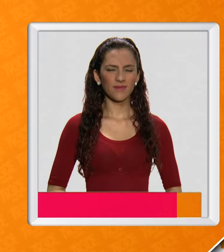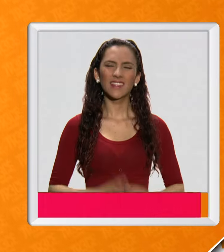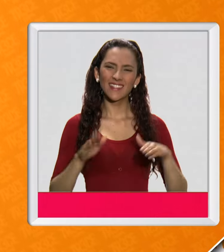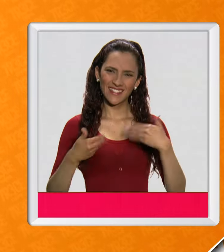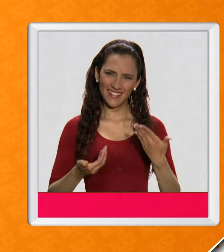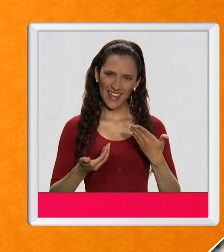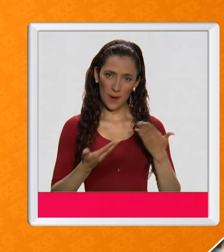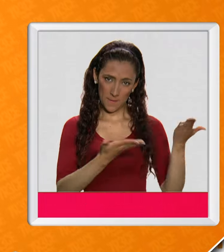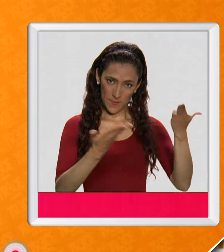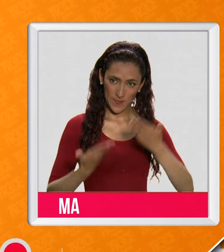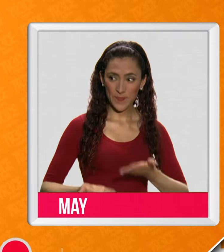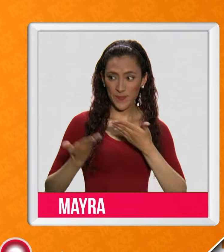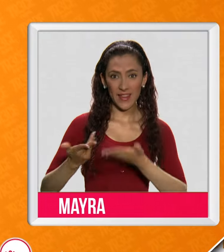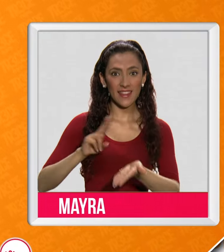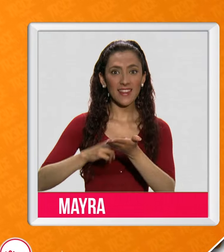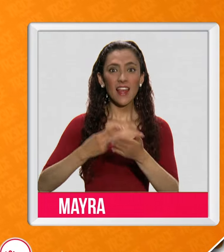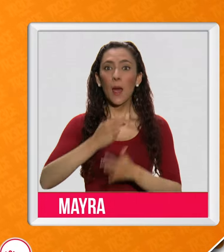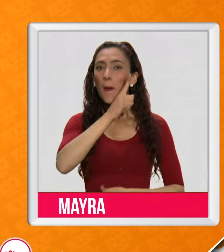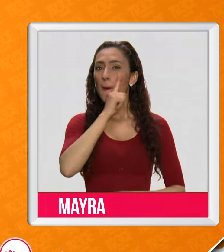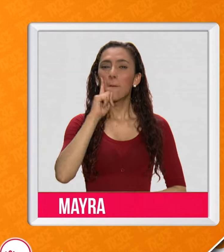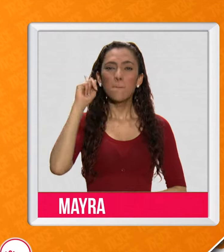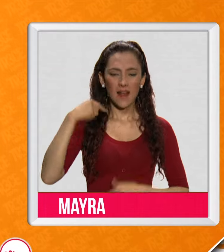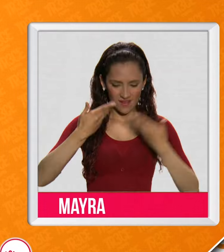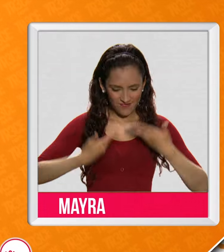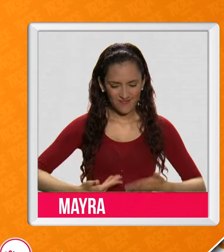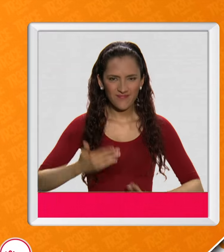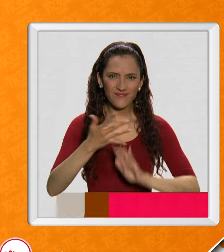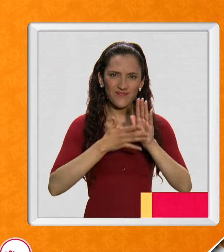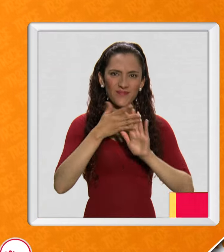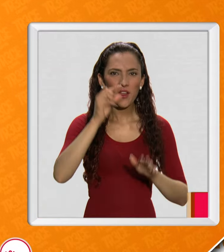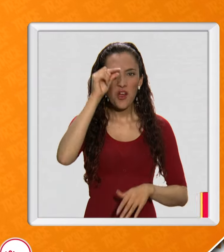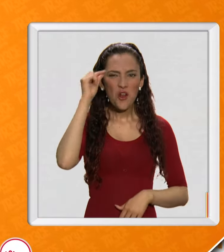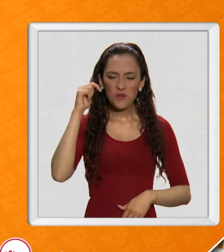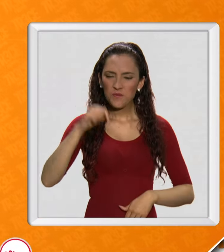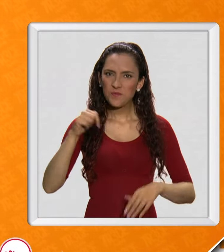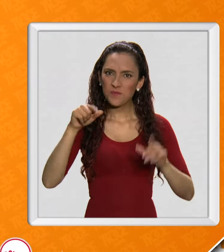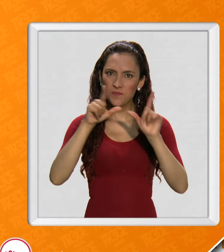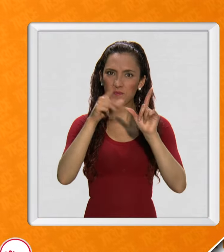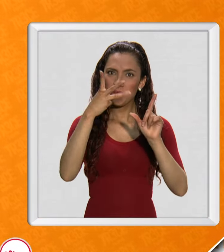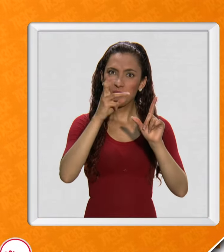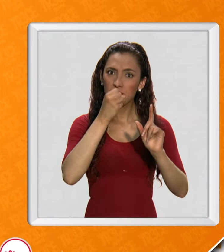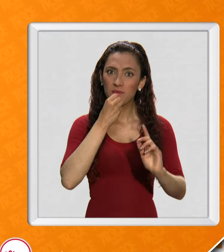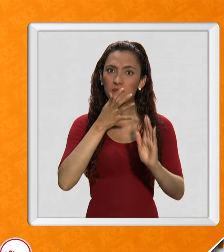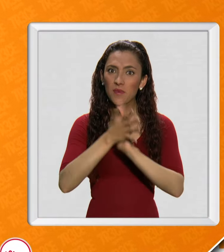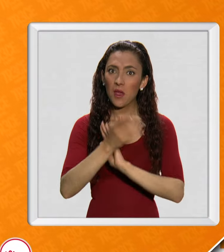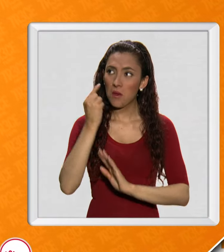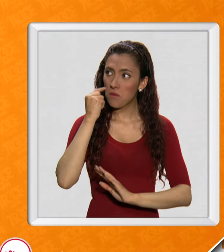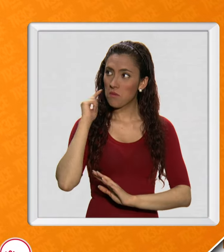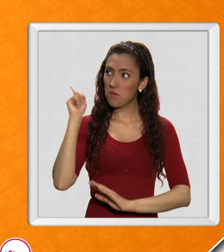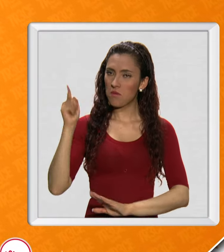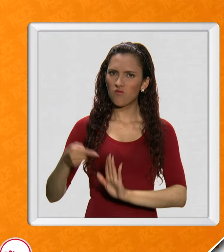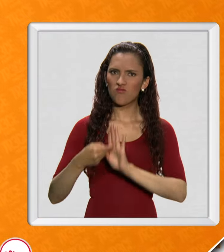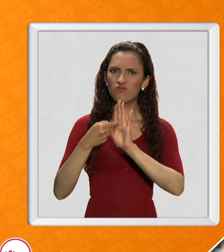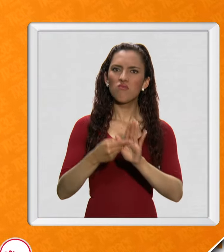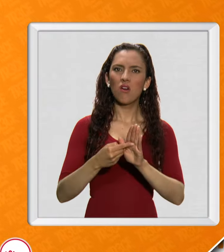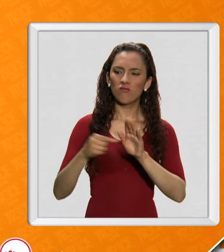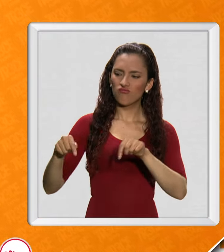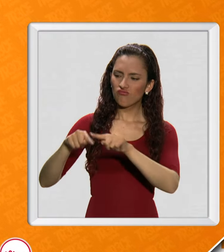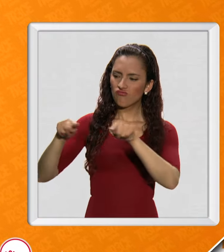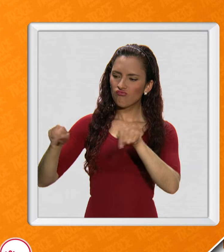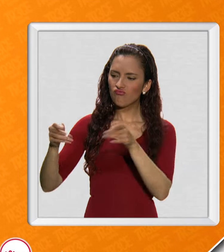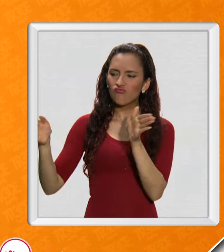¿Qué más? Bienvenidos, ella es Mayra, yo soy López y estas las noticias en 13 News. Queremos mostrarles el microteatro